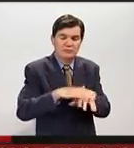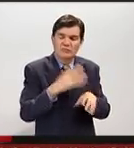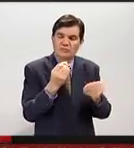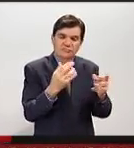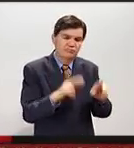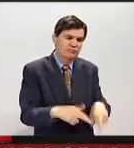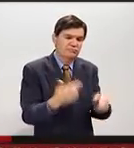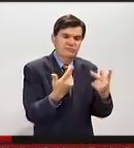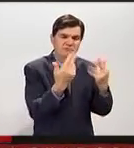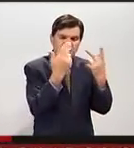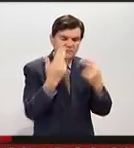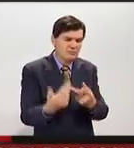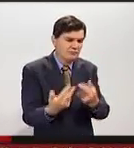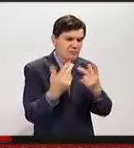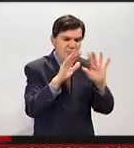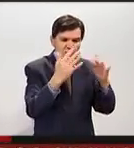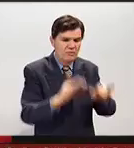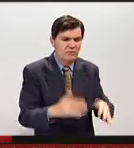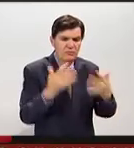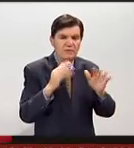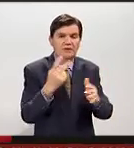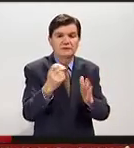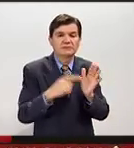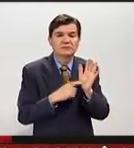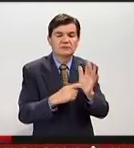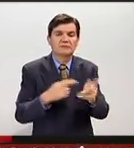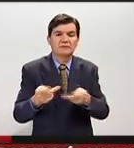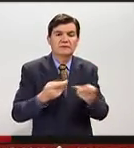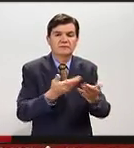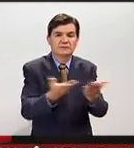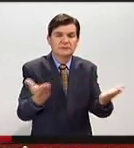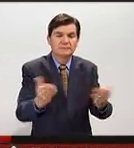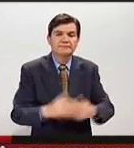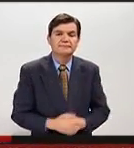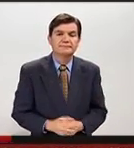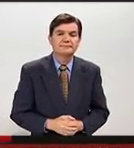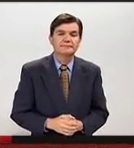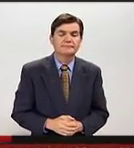golpeadas, muy devastadas, y esto es lo que preparamos para ustedes.